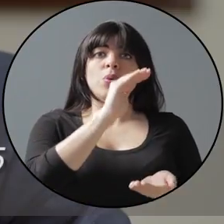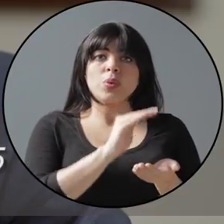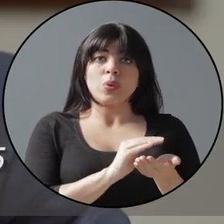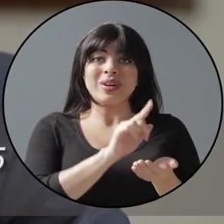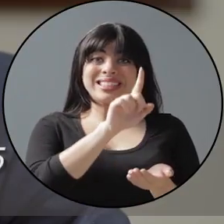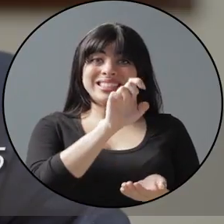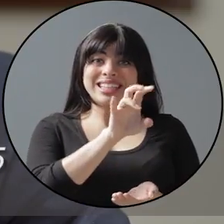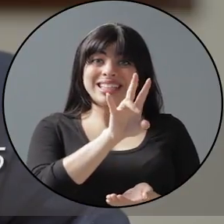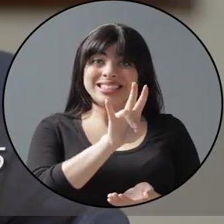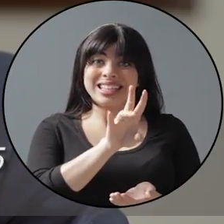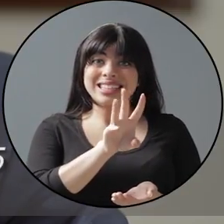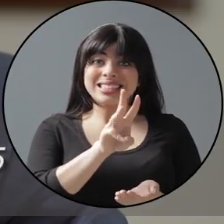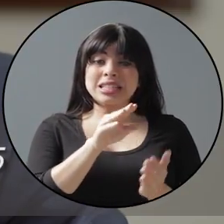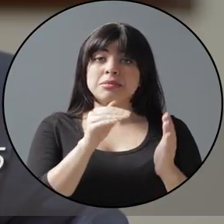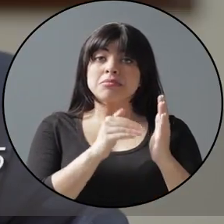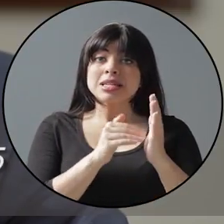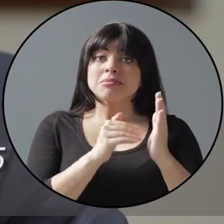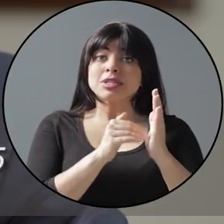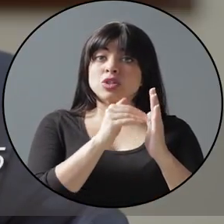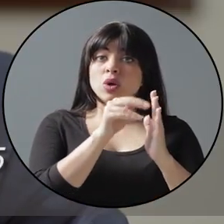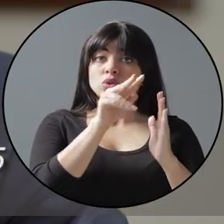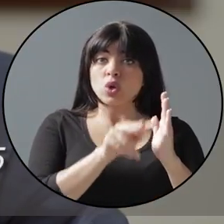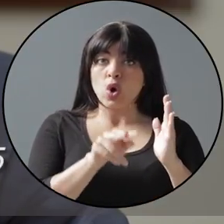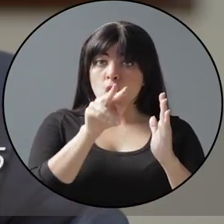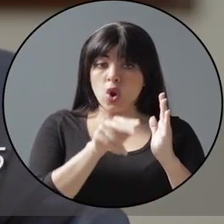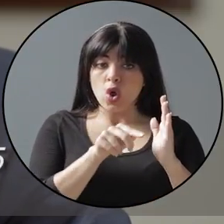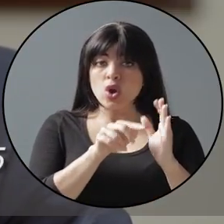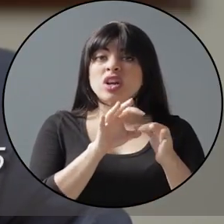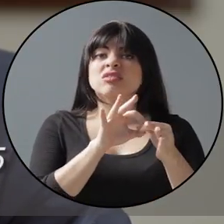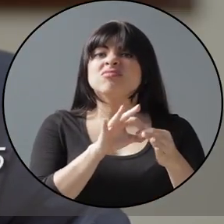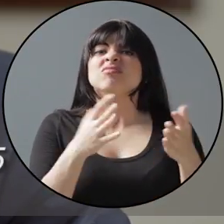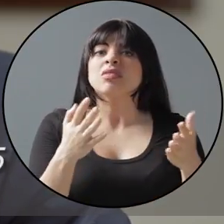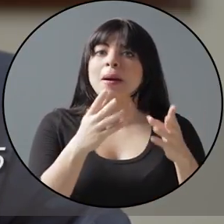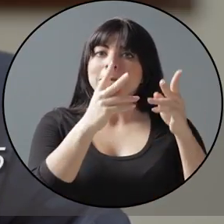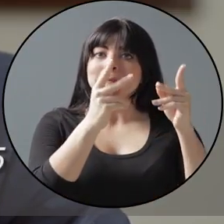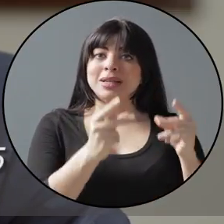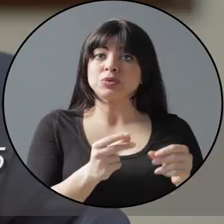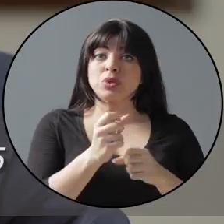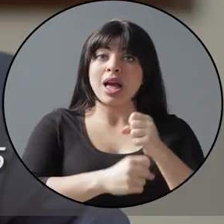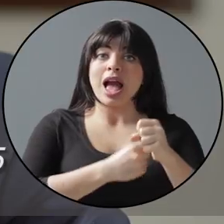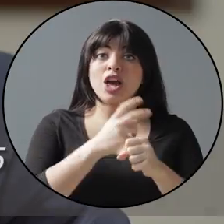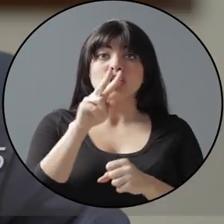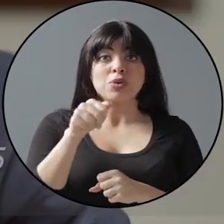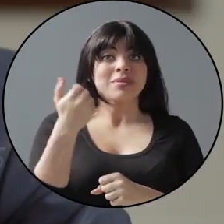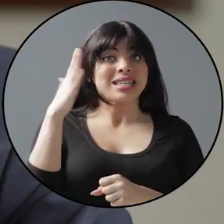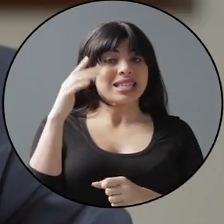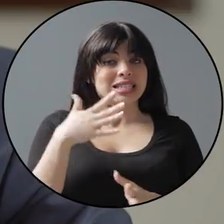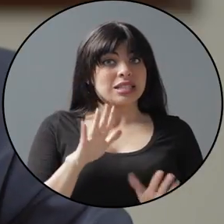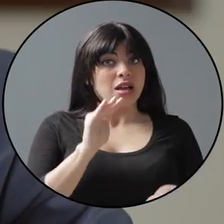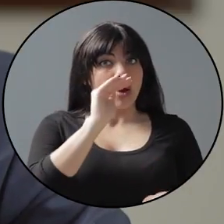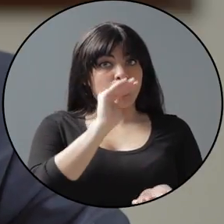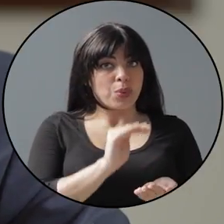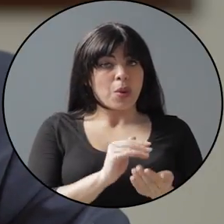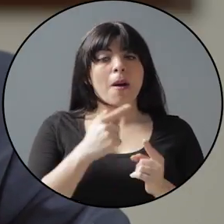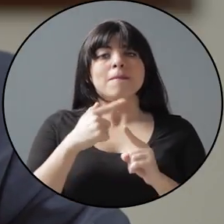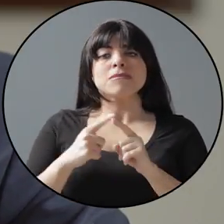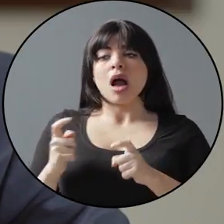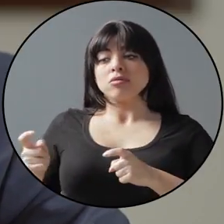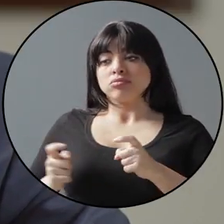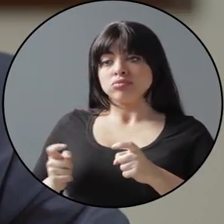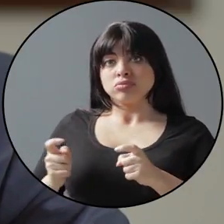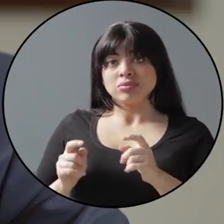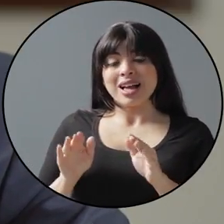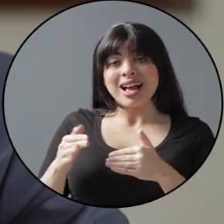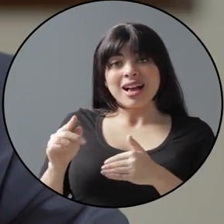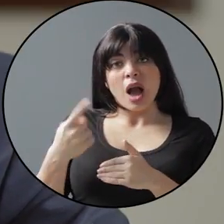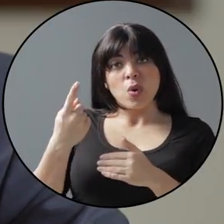rebajó 176 mil millones de colones en el presupuesto del 2015 y realizamos un mejor